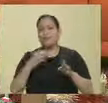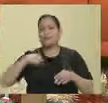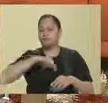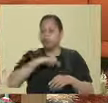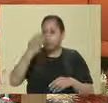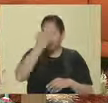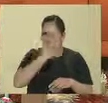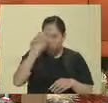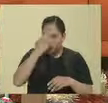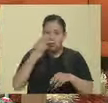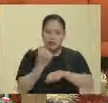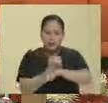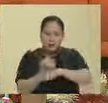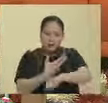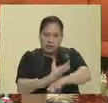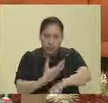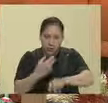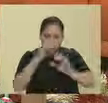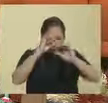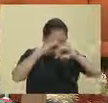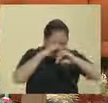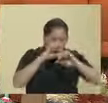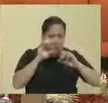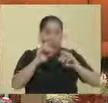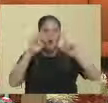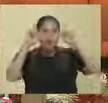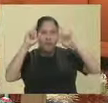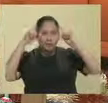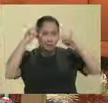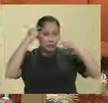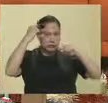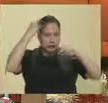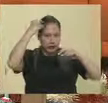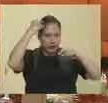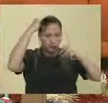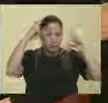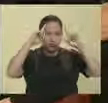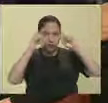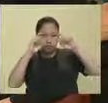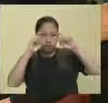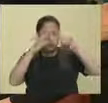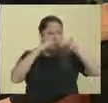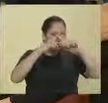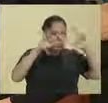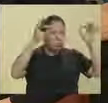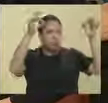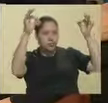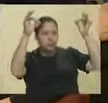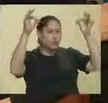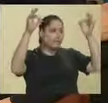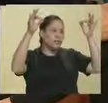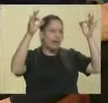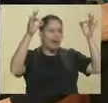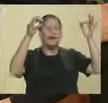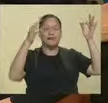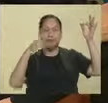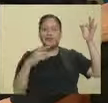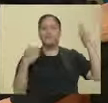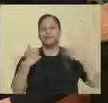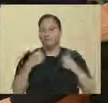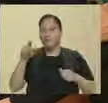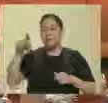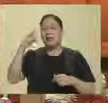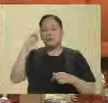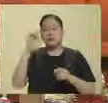estudios de laboratorio, alguna tomografía, resonancia magnética para dirigir específicamente el